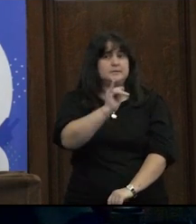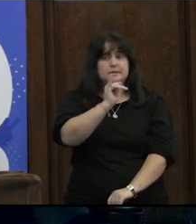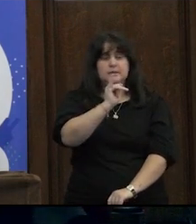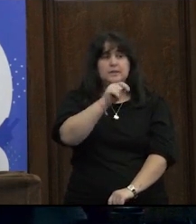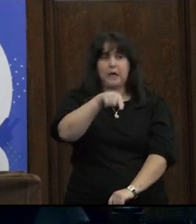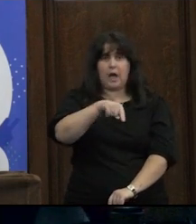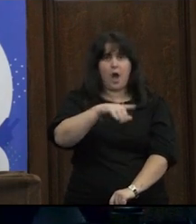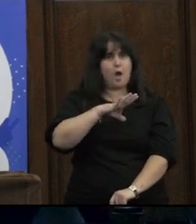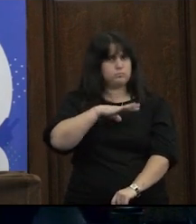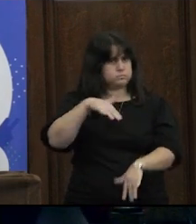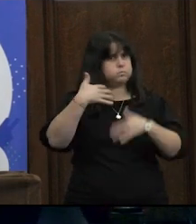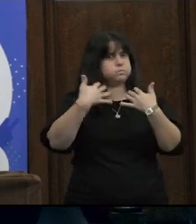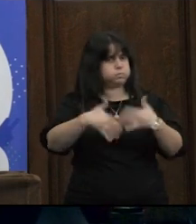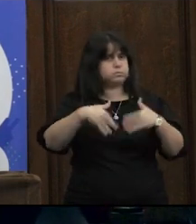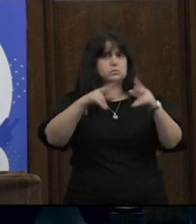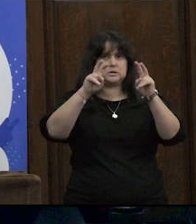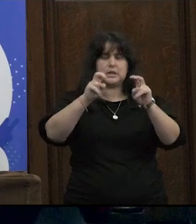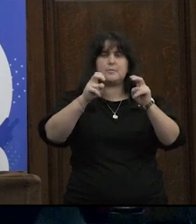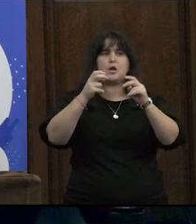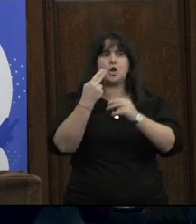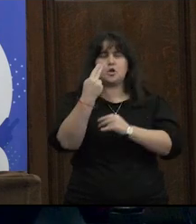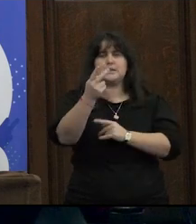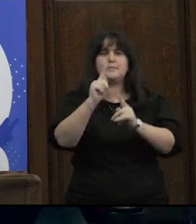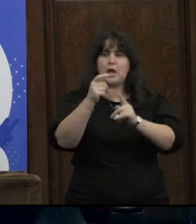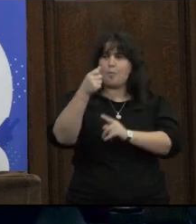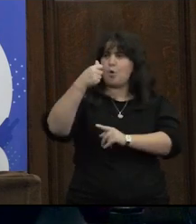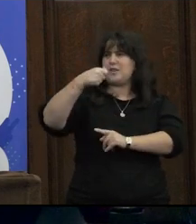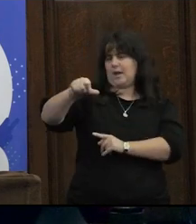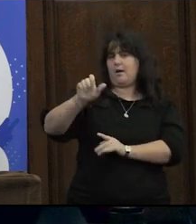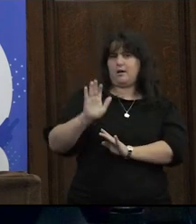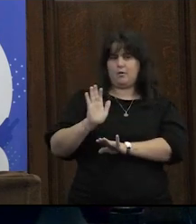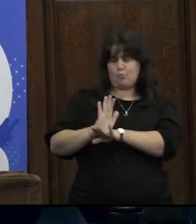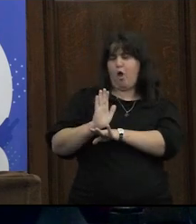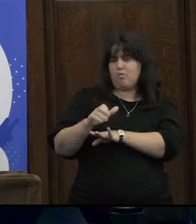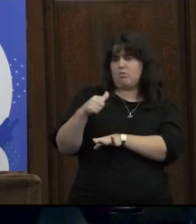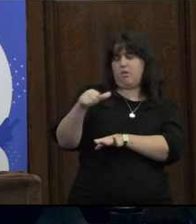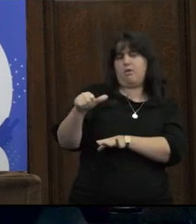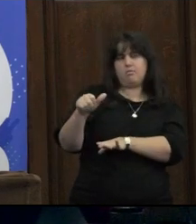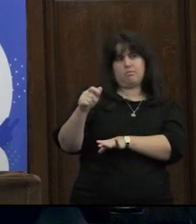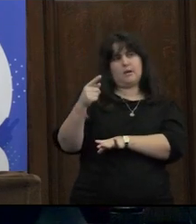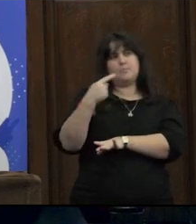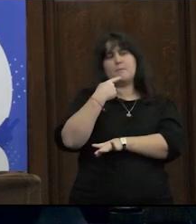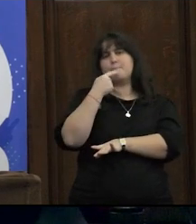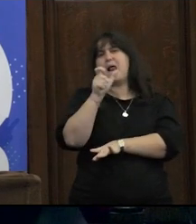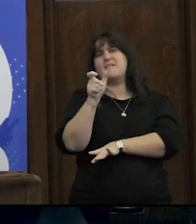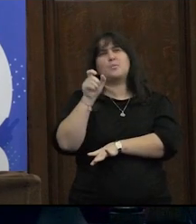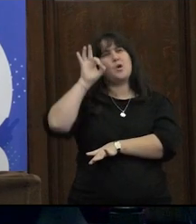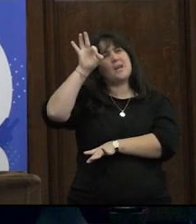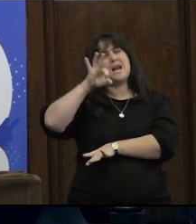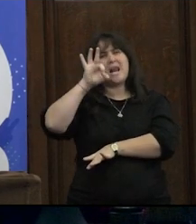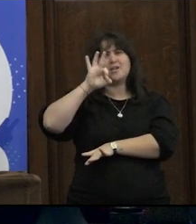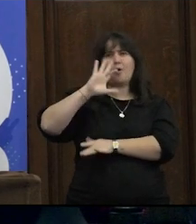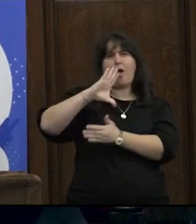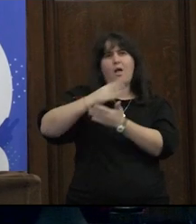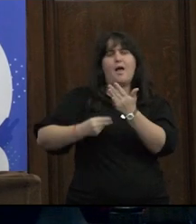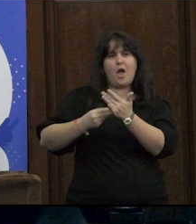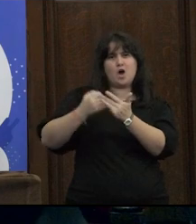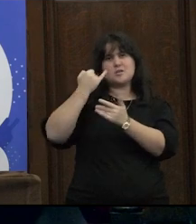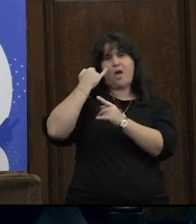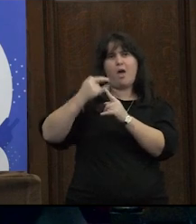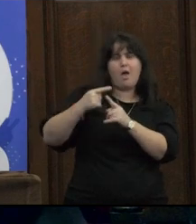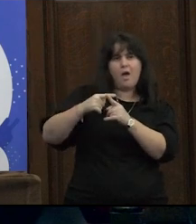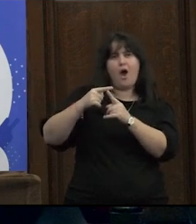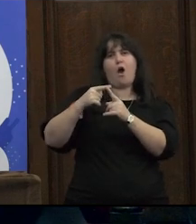sí está muy presente y también el tema ese de los rótulos que por lo general suelen ser palabras como en inglés el ghosting